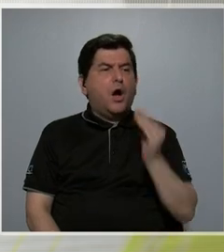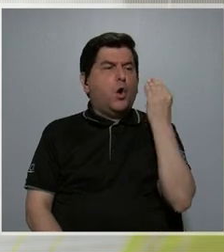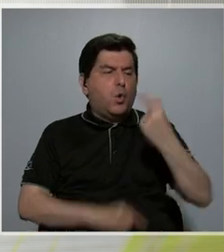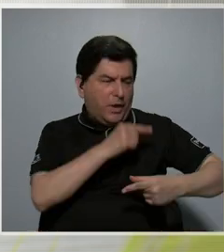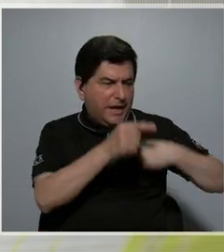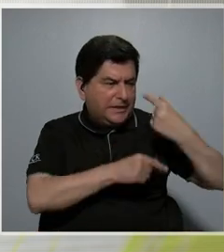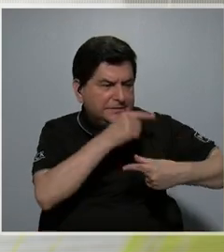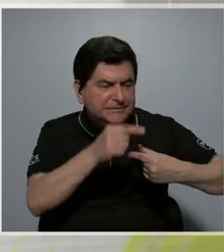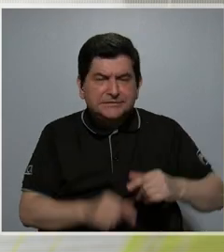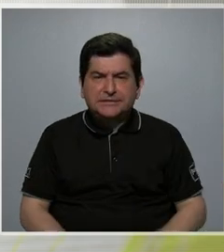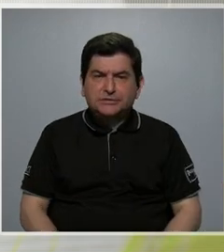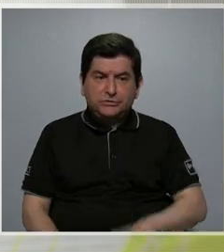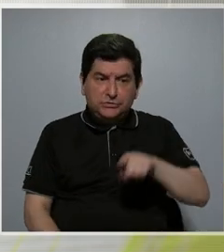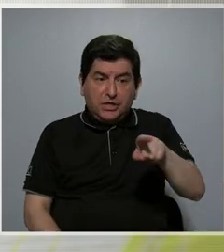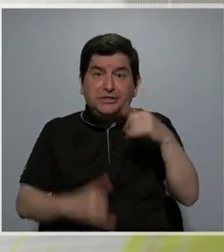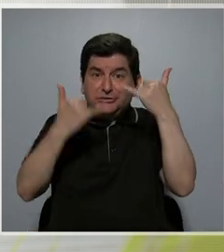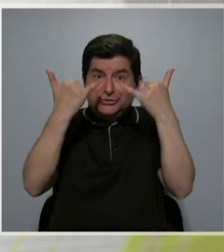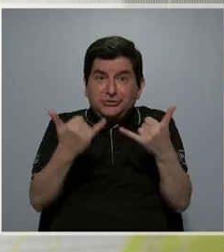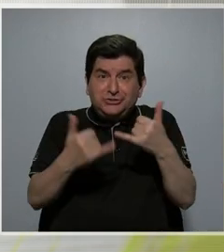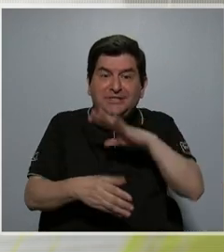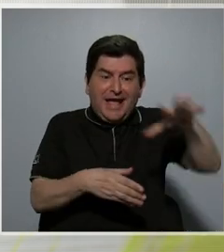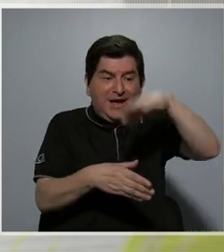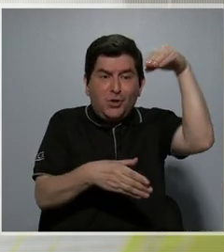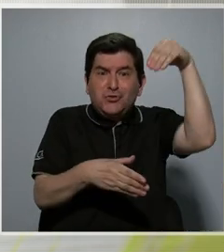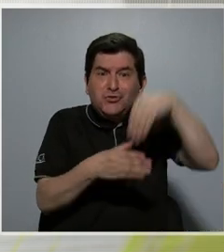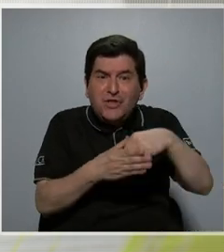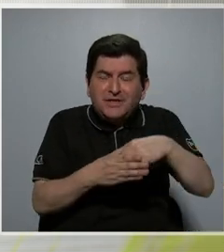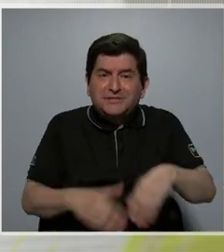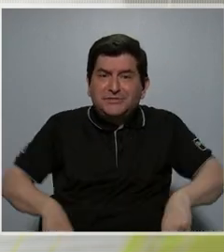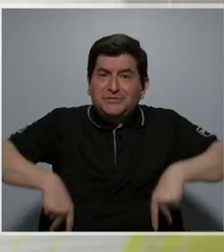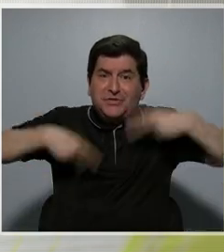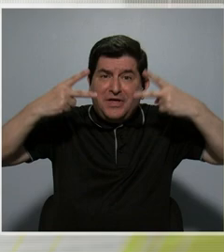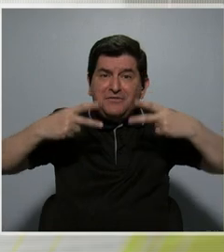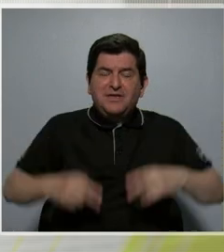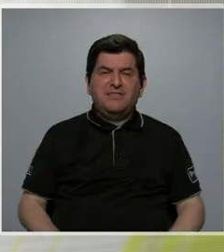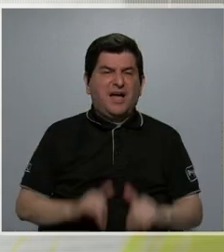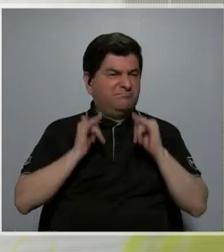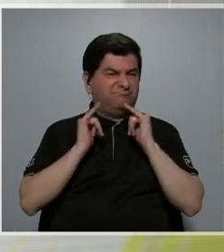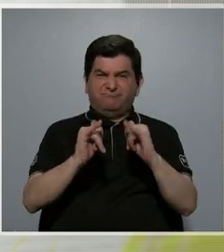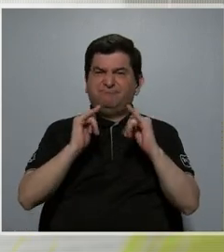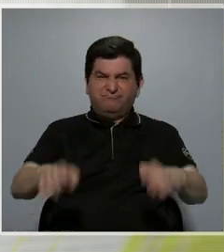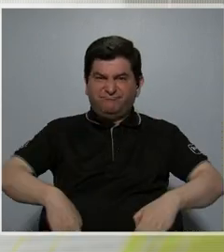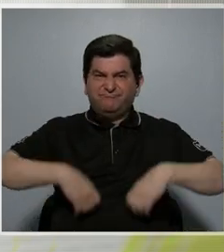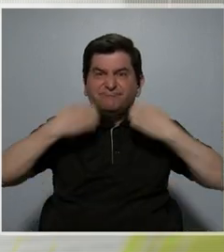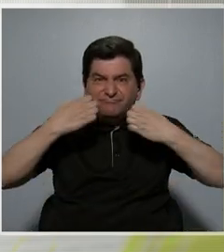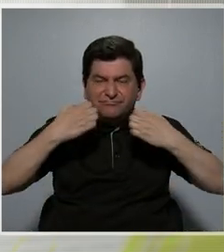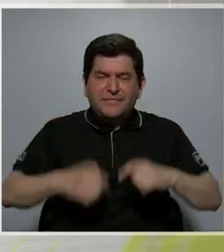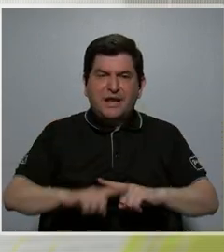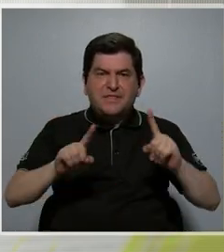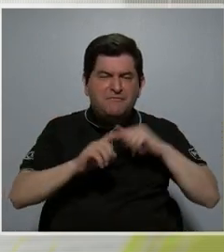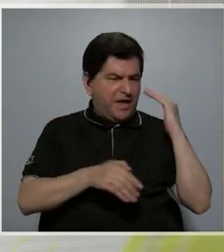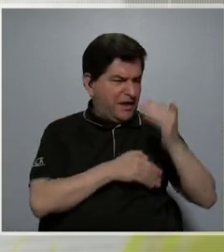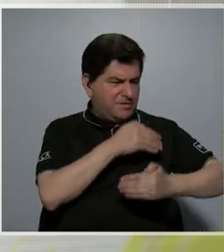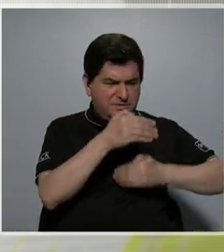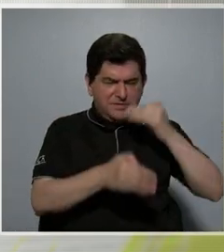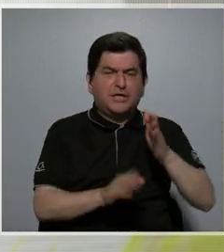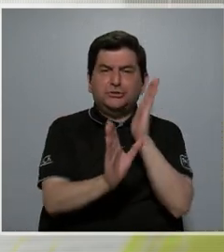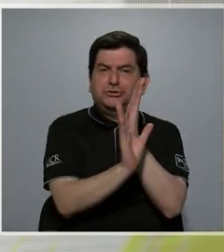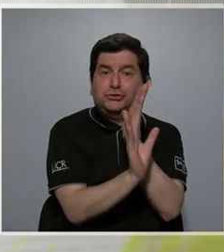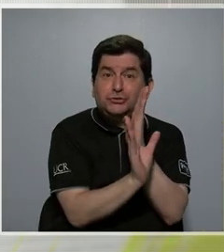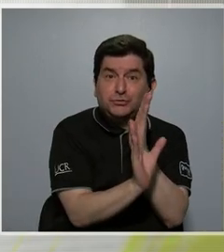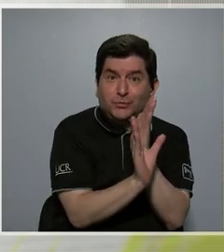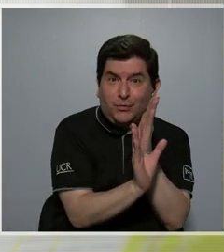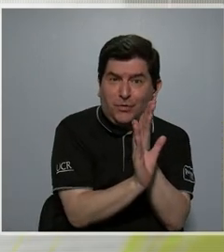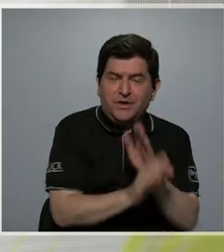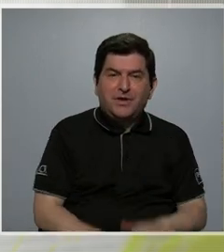están ya viviendo en un contexto donde existe esa disparidad y donde hay una serie de procesos psicológicos